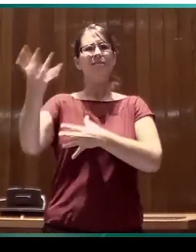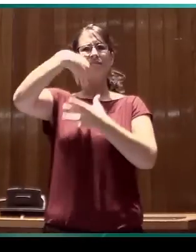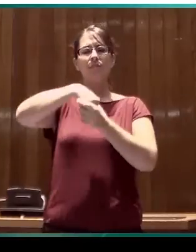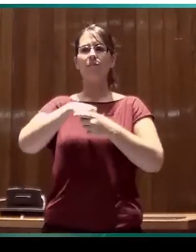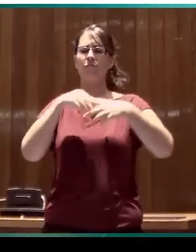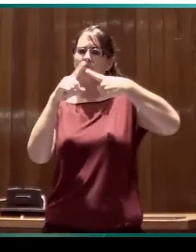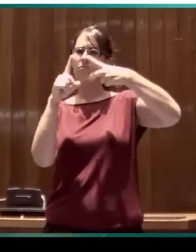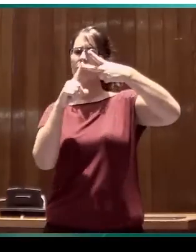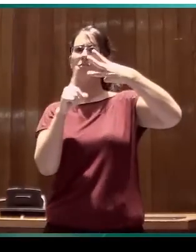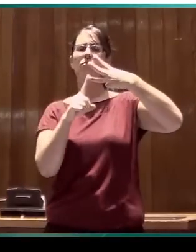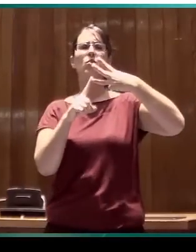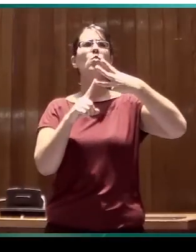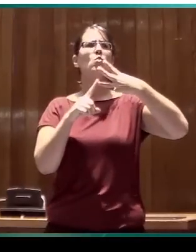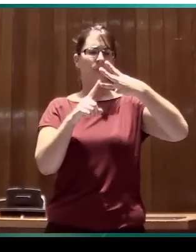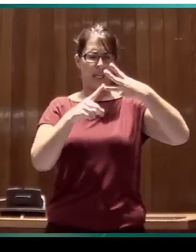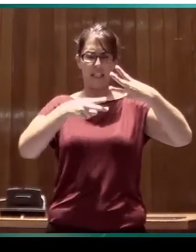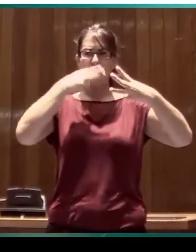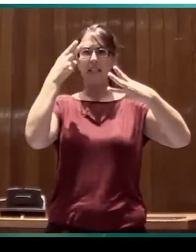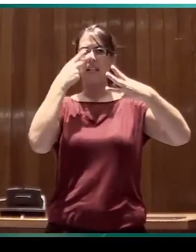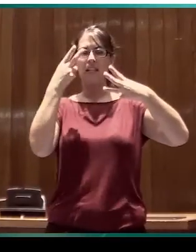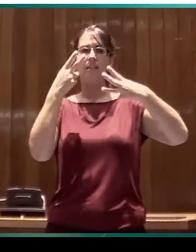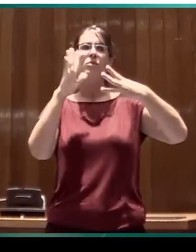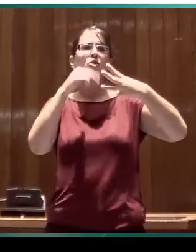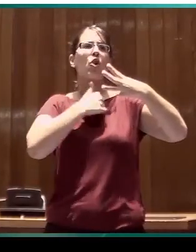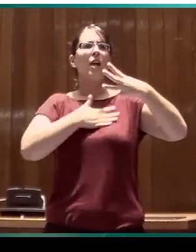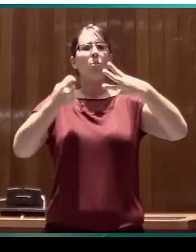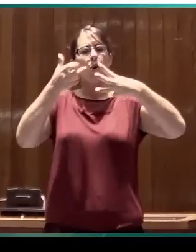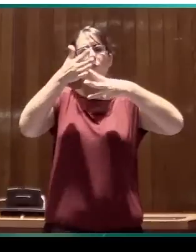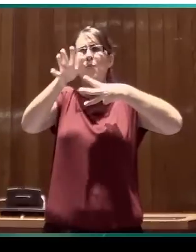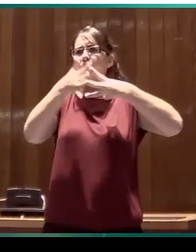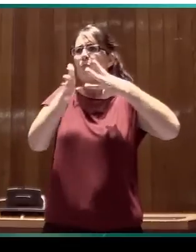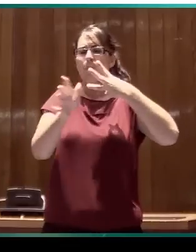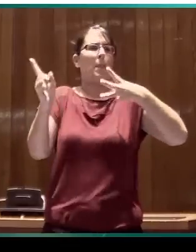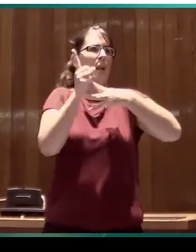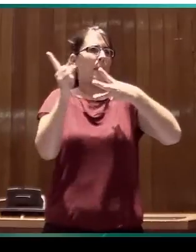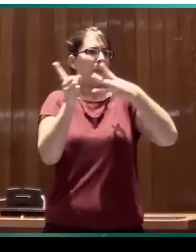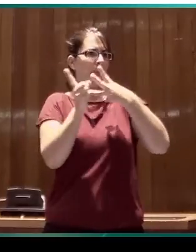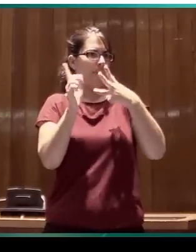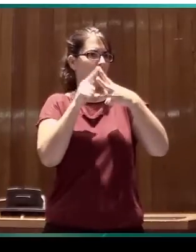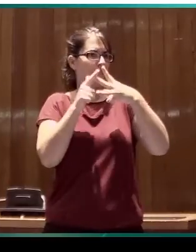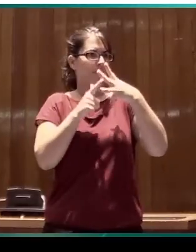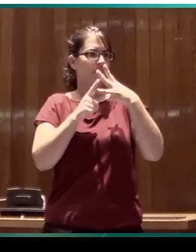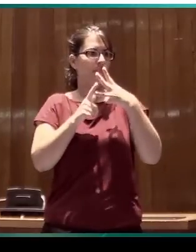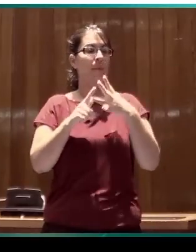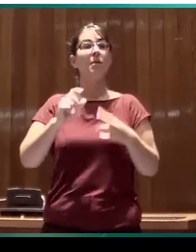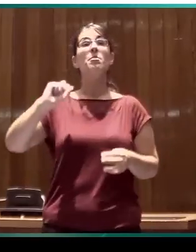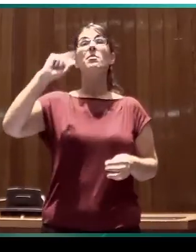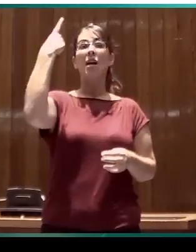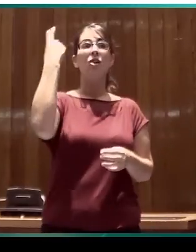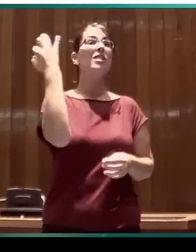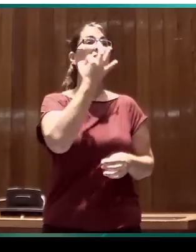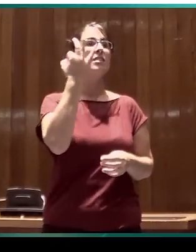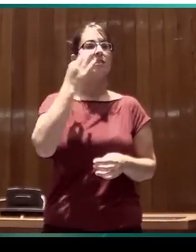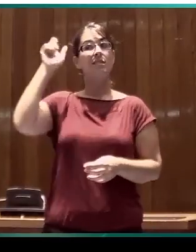interesantes que querría destacar brevemente. En primer lugar, Josep es, sin duda, nuestro